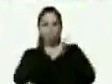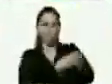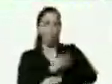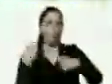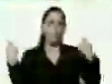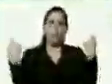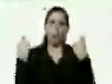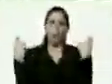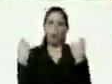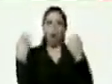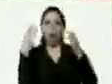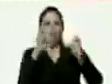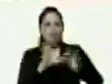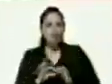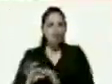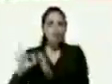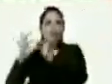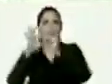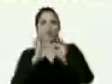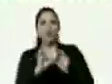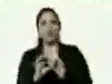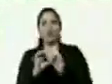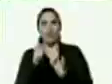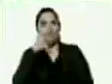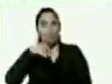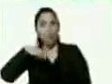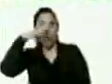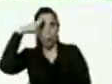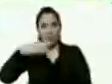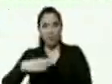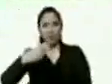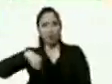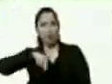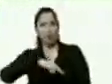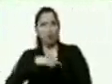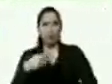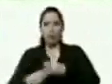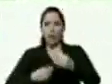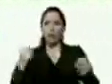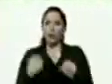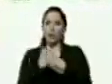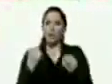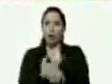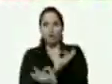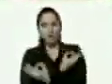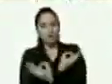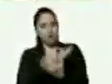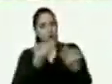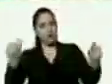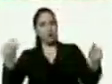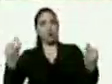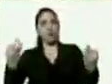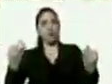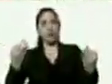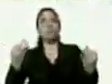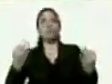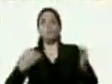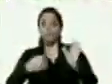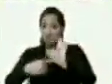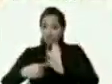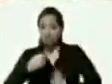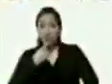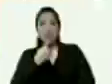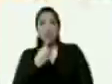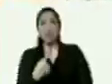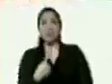en unión cívico militar hemos hecho un trabajo extraordinario y déjeme decirle presidente